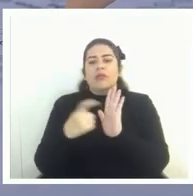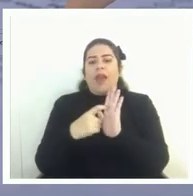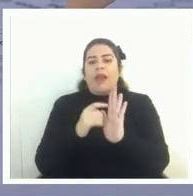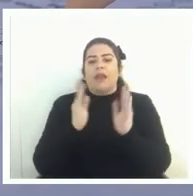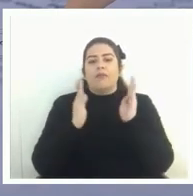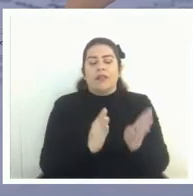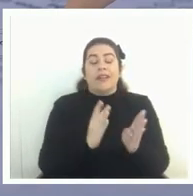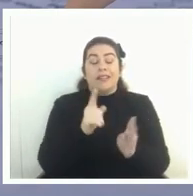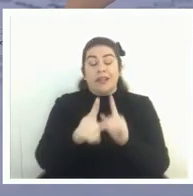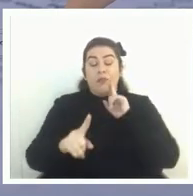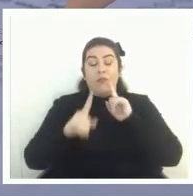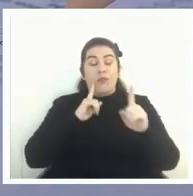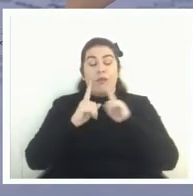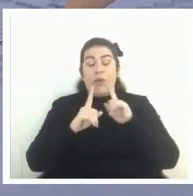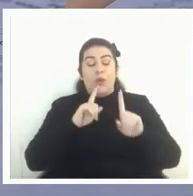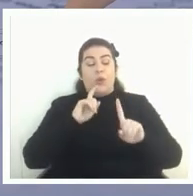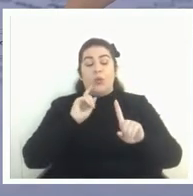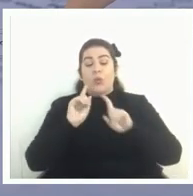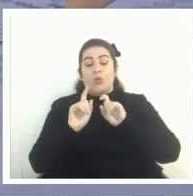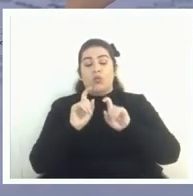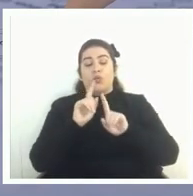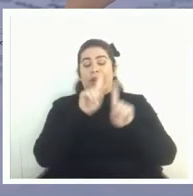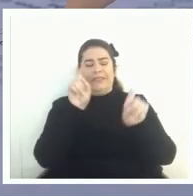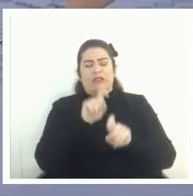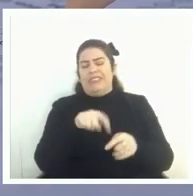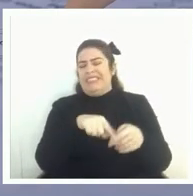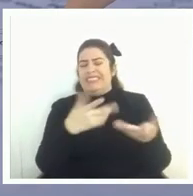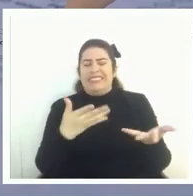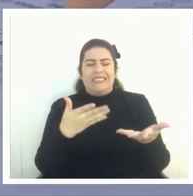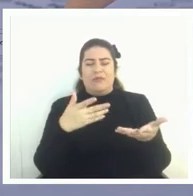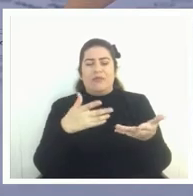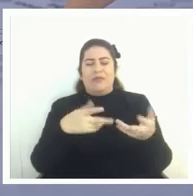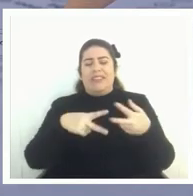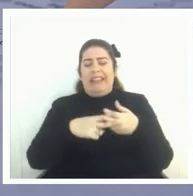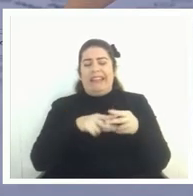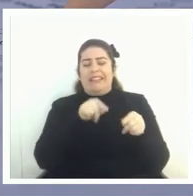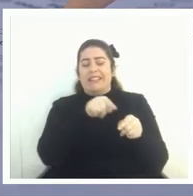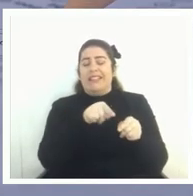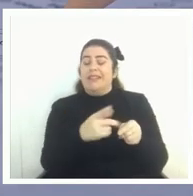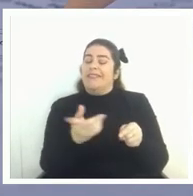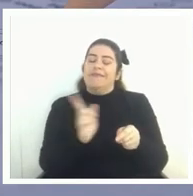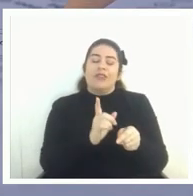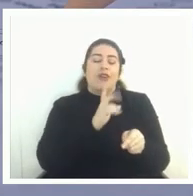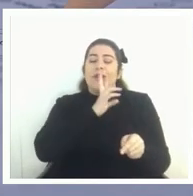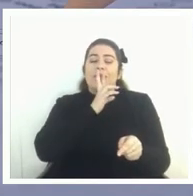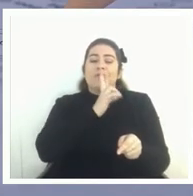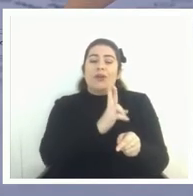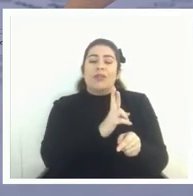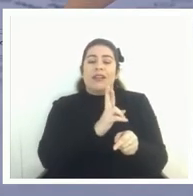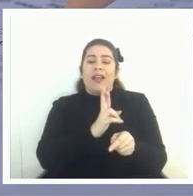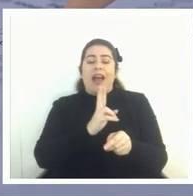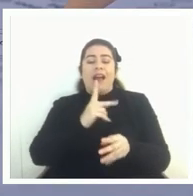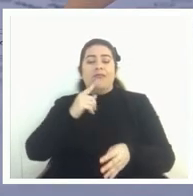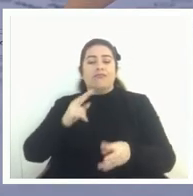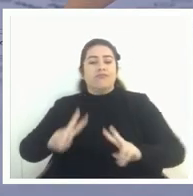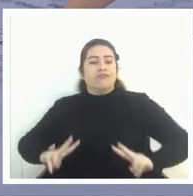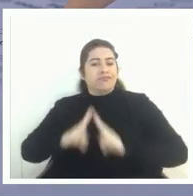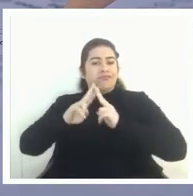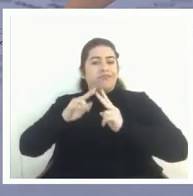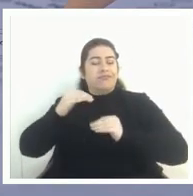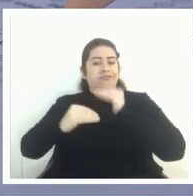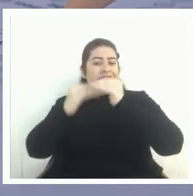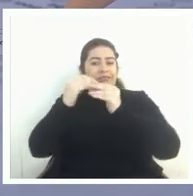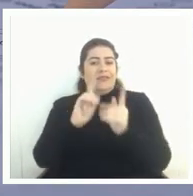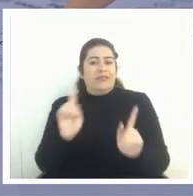cuestionada también técnicamente como una prueba que claramente no responde a un constructo es una prueba